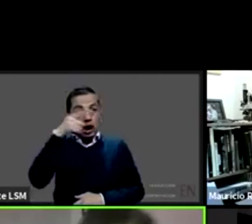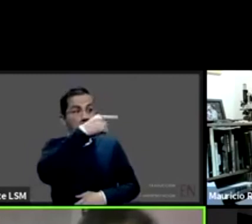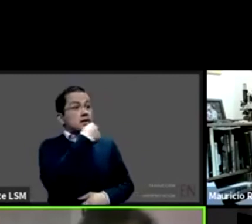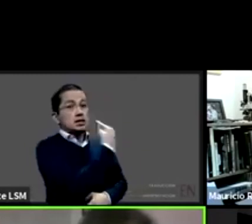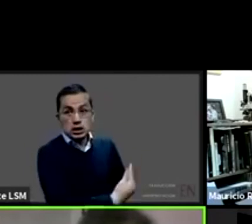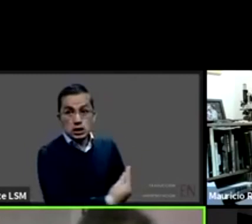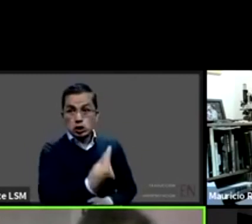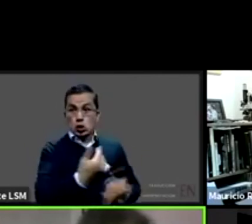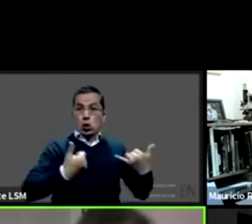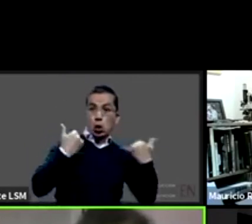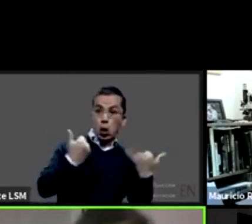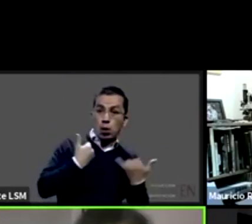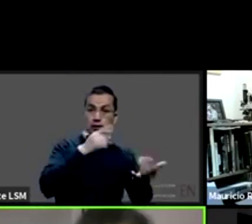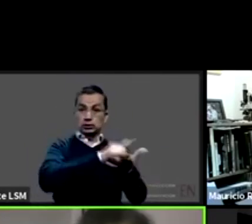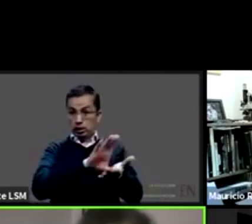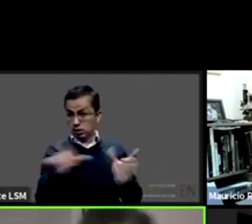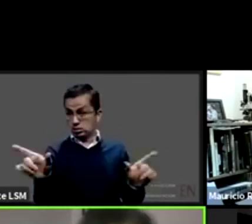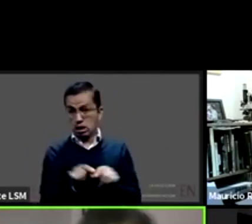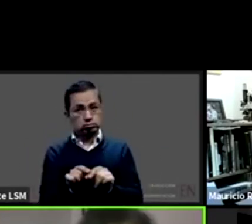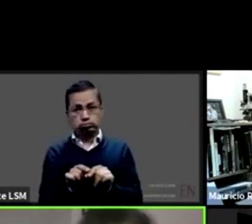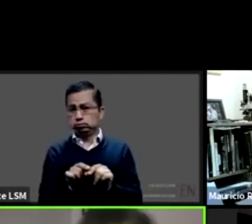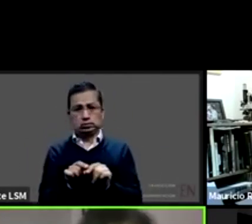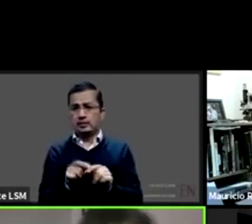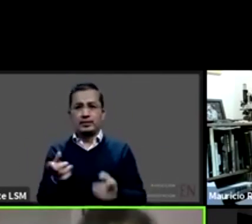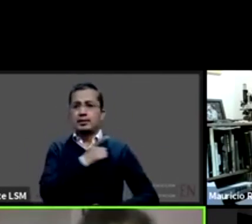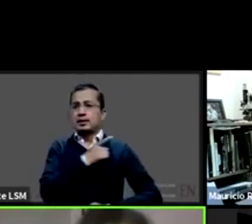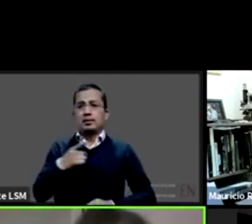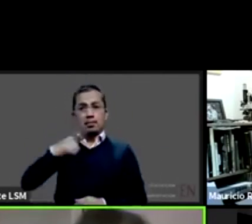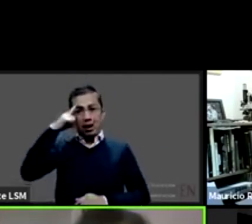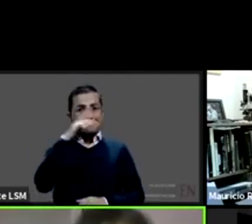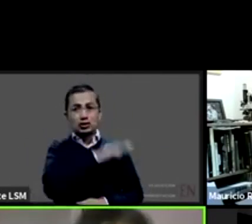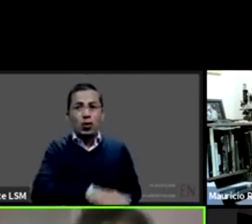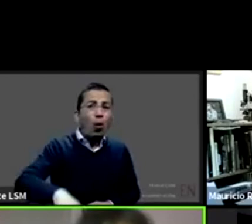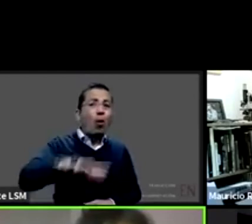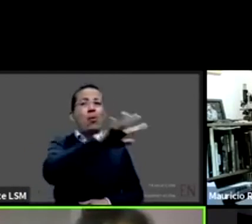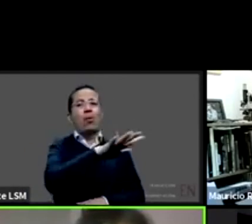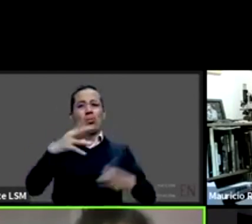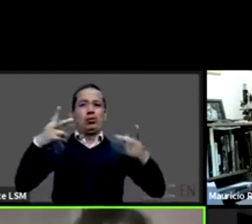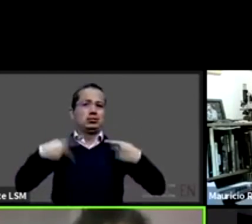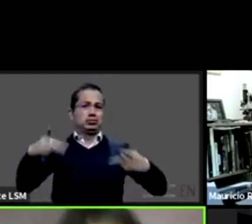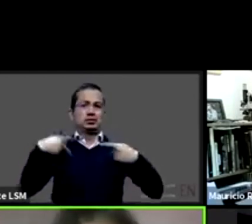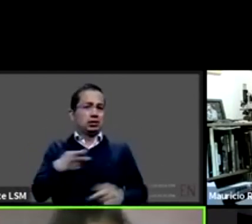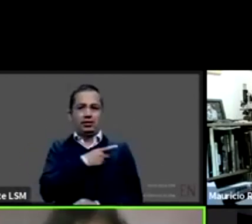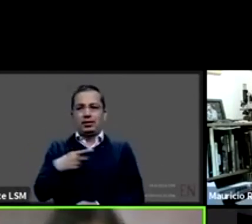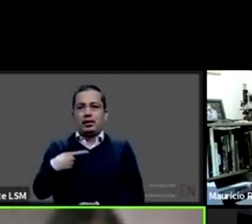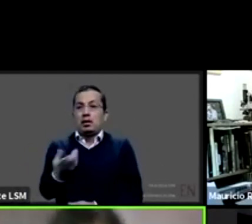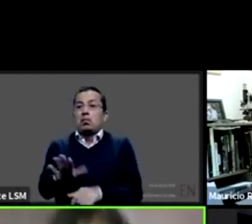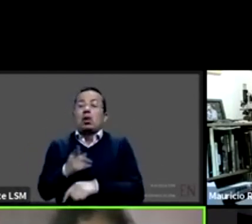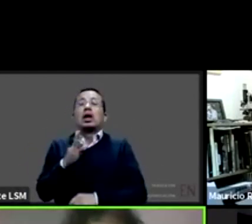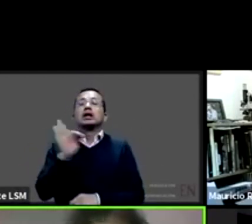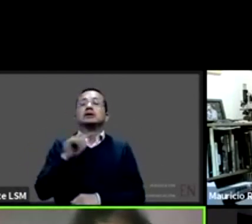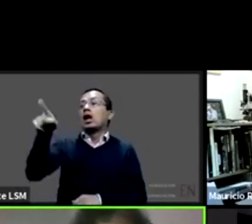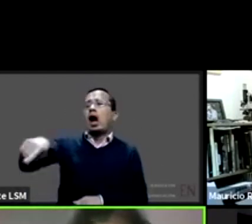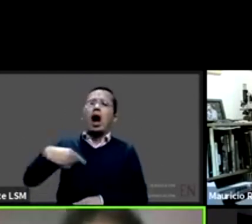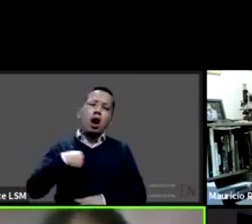no ser no estar digamos sujeta a si lo creo o no lo creo